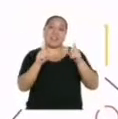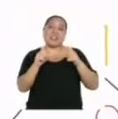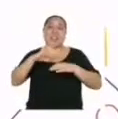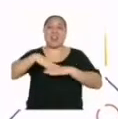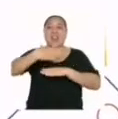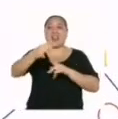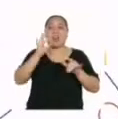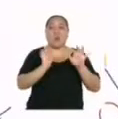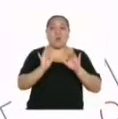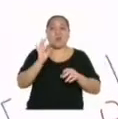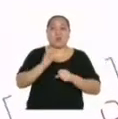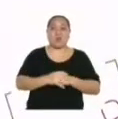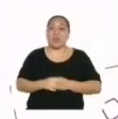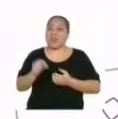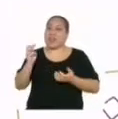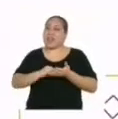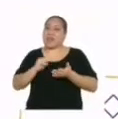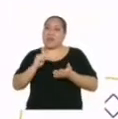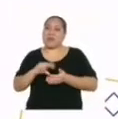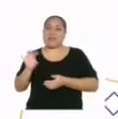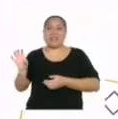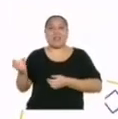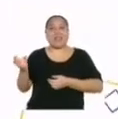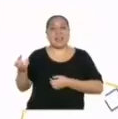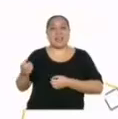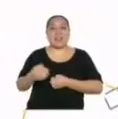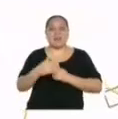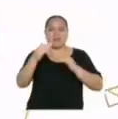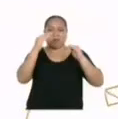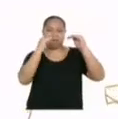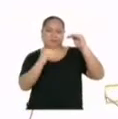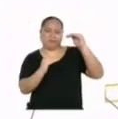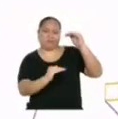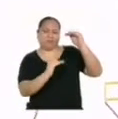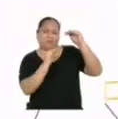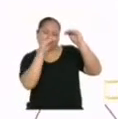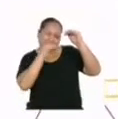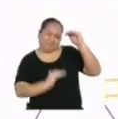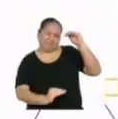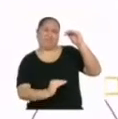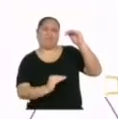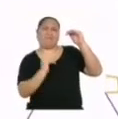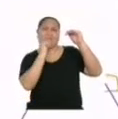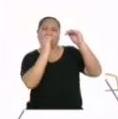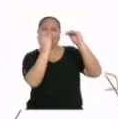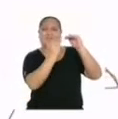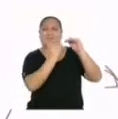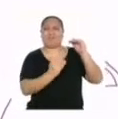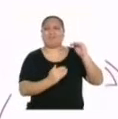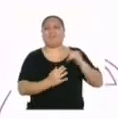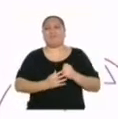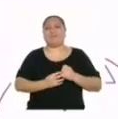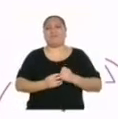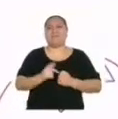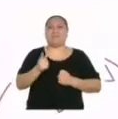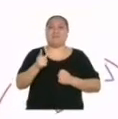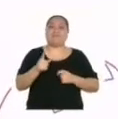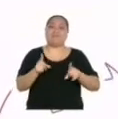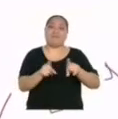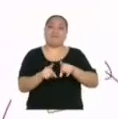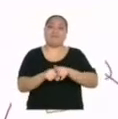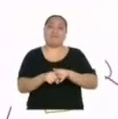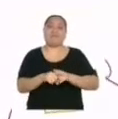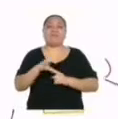la computadora y sobre todo la radio vienen mucho después en nuestro ranking. Inclusive,